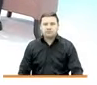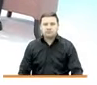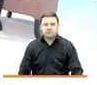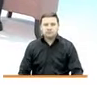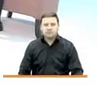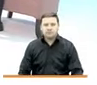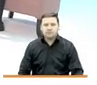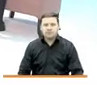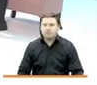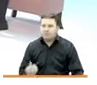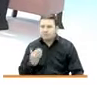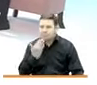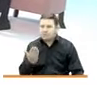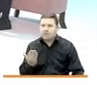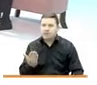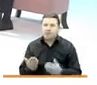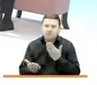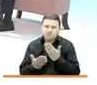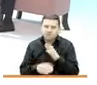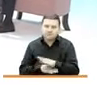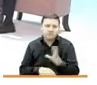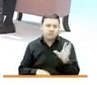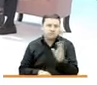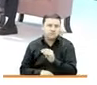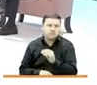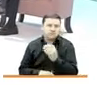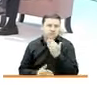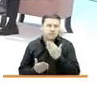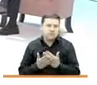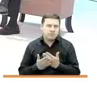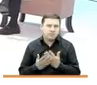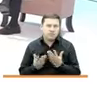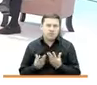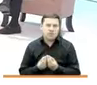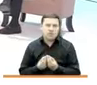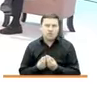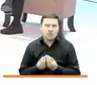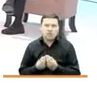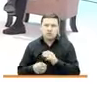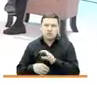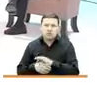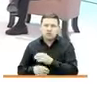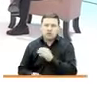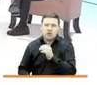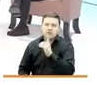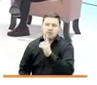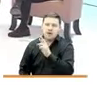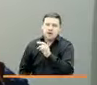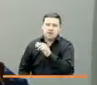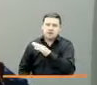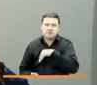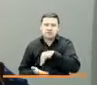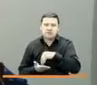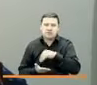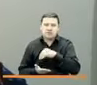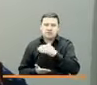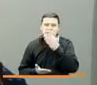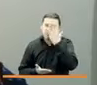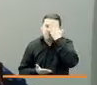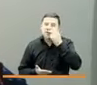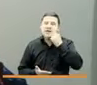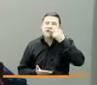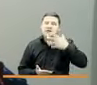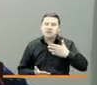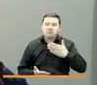Gracias, buenas tardes a todos, a todos el equipo del doctor Darío Acevedo al Centro Nacional de Memoria Histórica